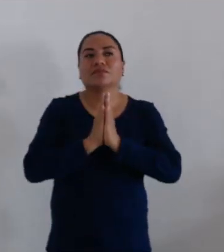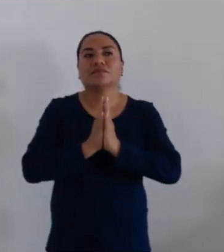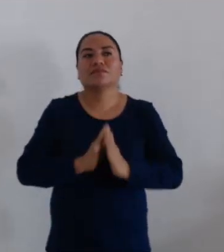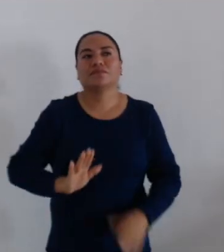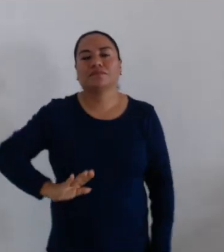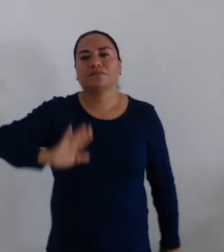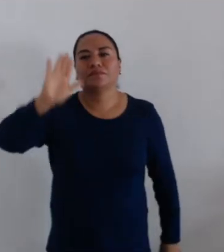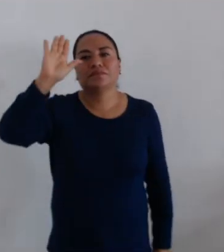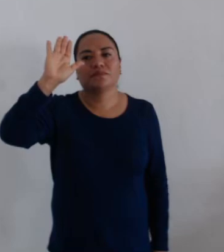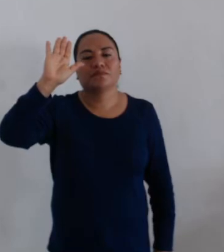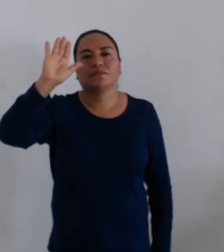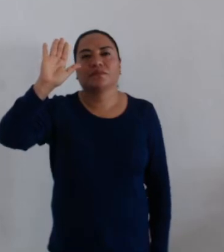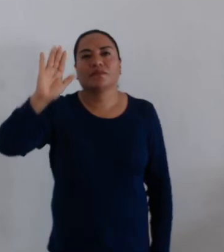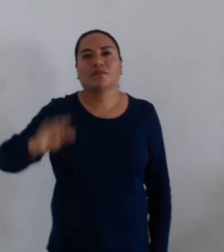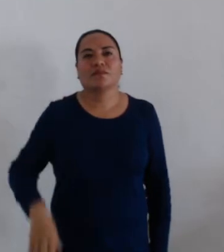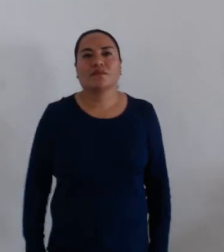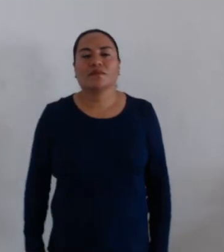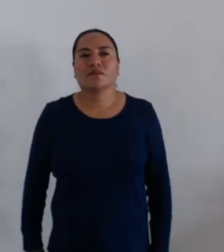sírvanse levantar la mano.